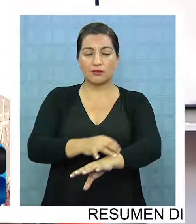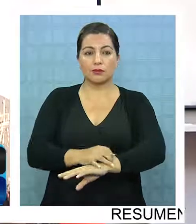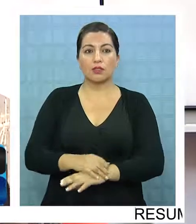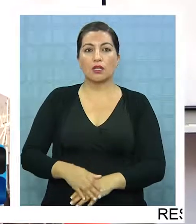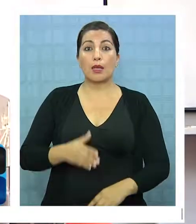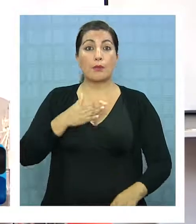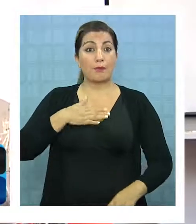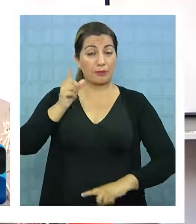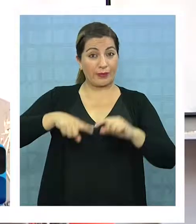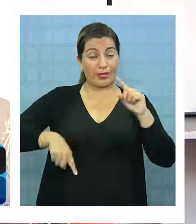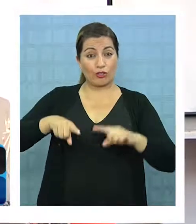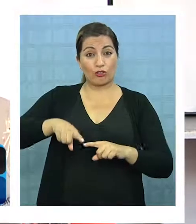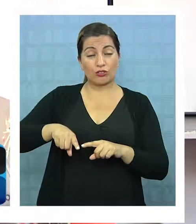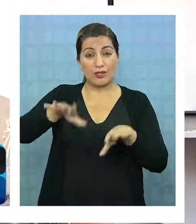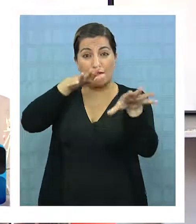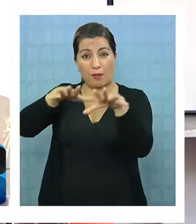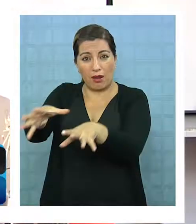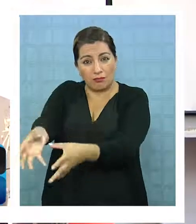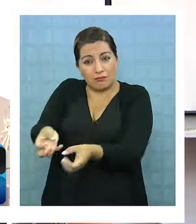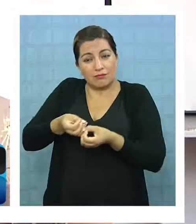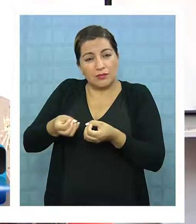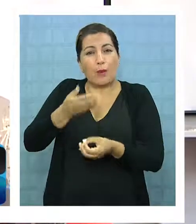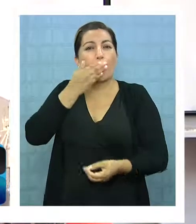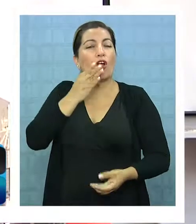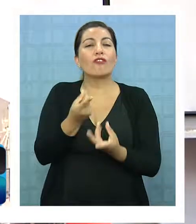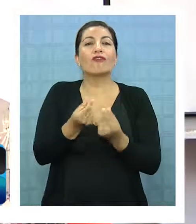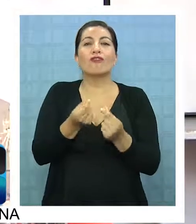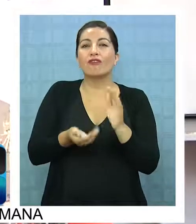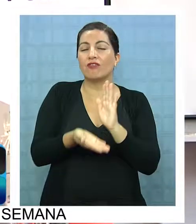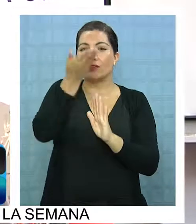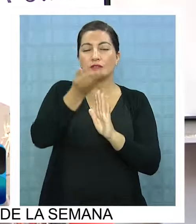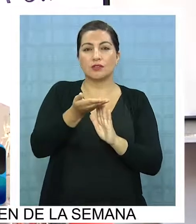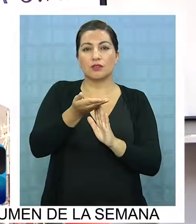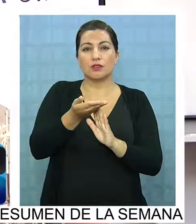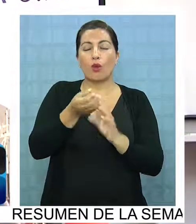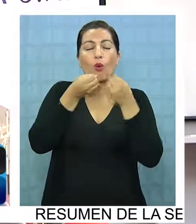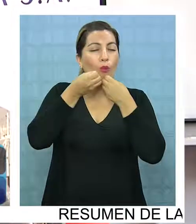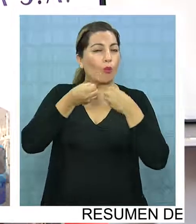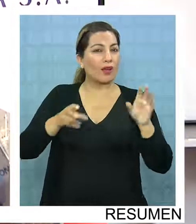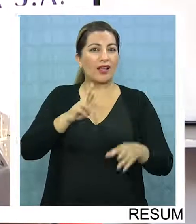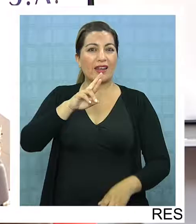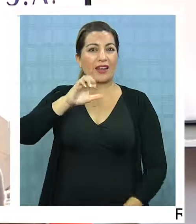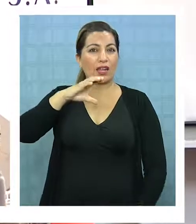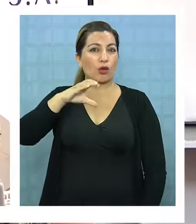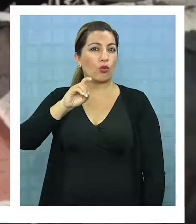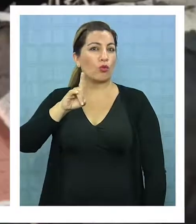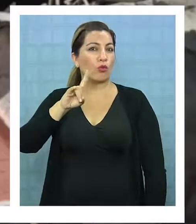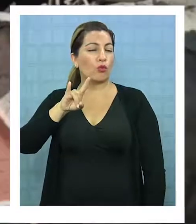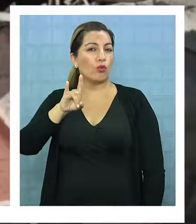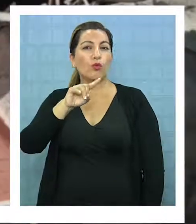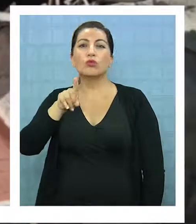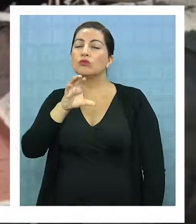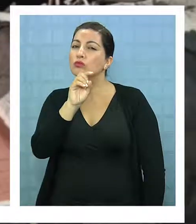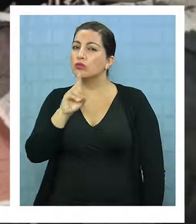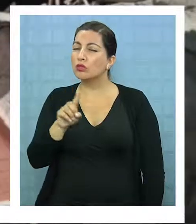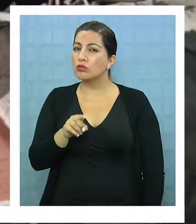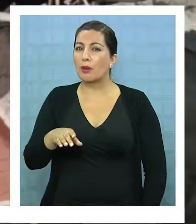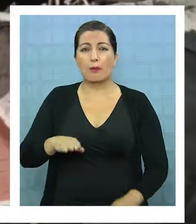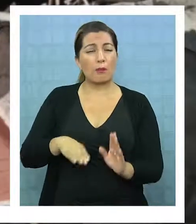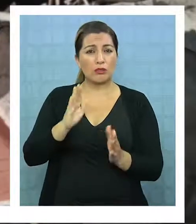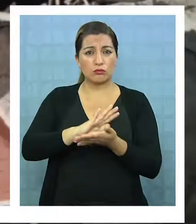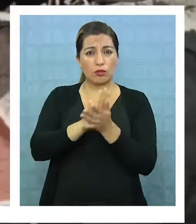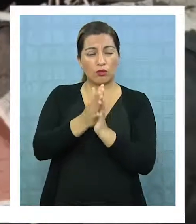sacarle mejor valor, mejor valor que cualquier otro recurso pueda tener y más que nada